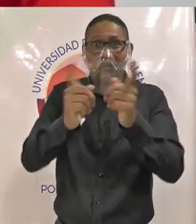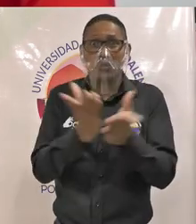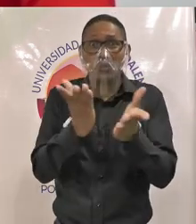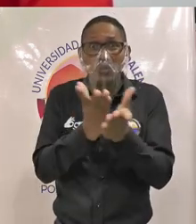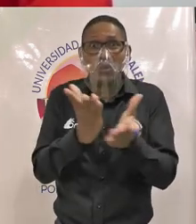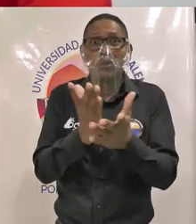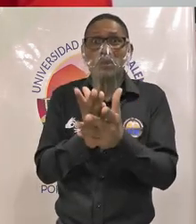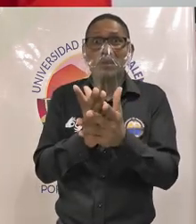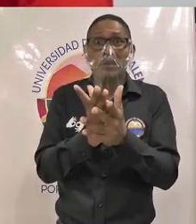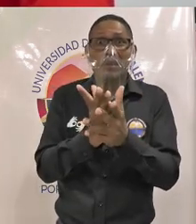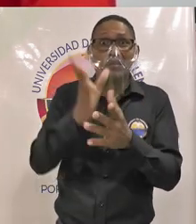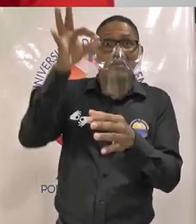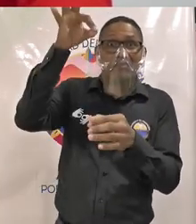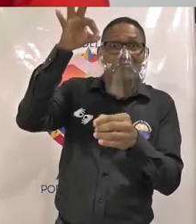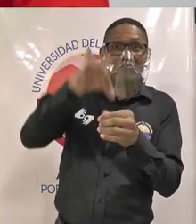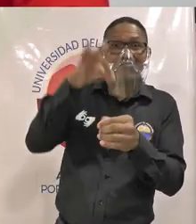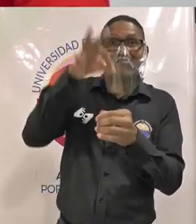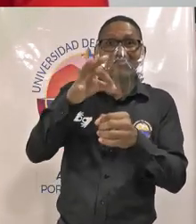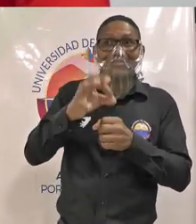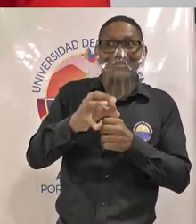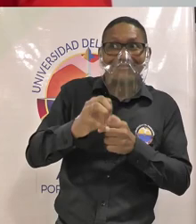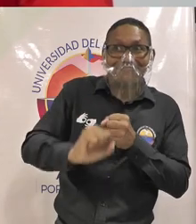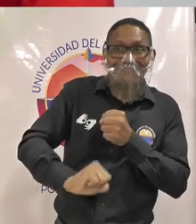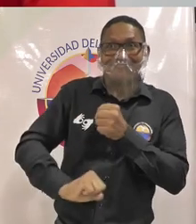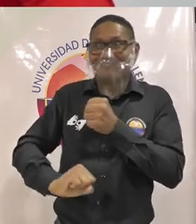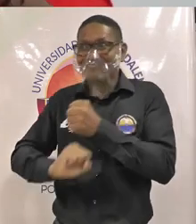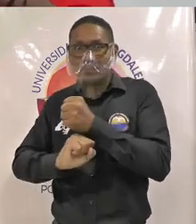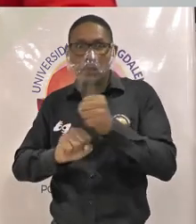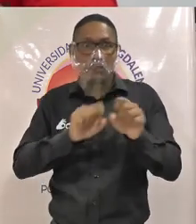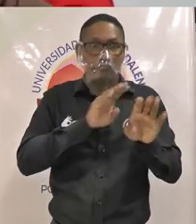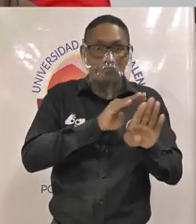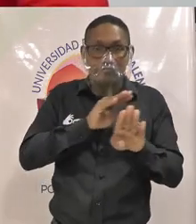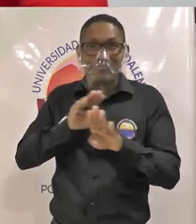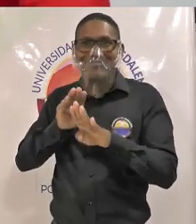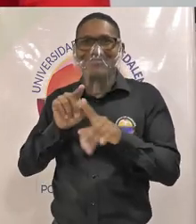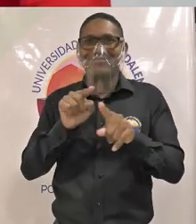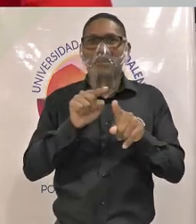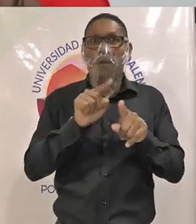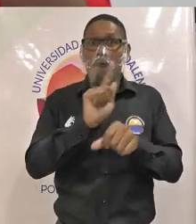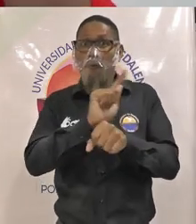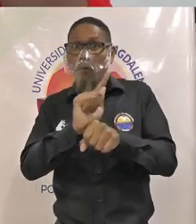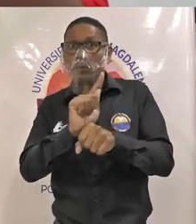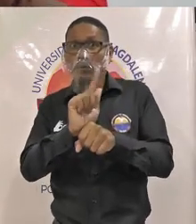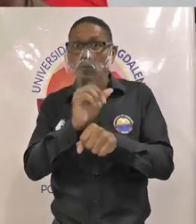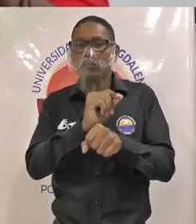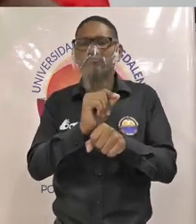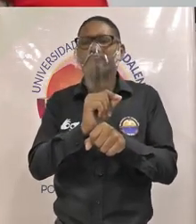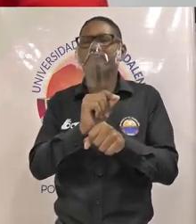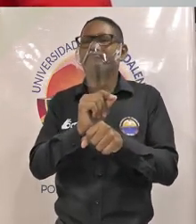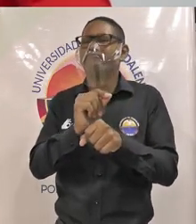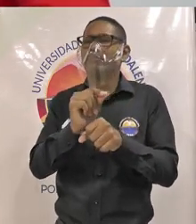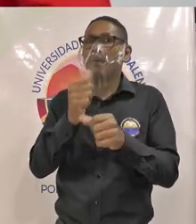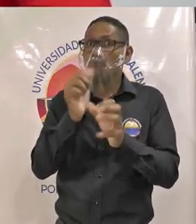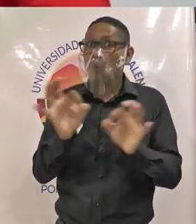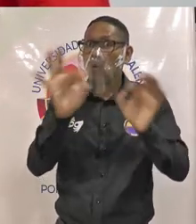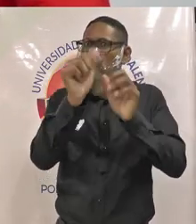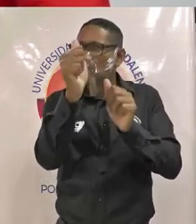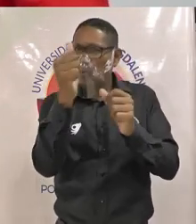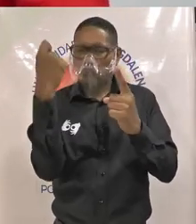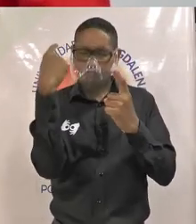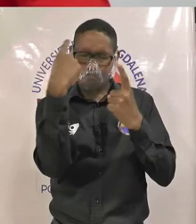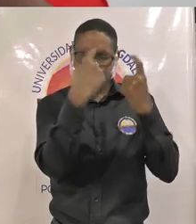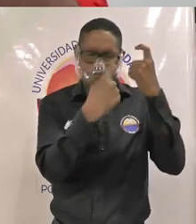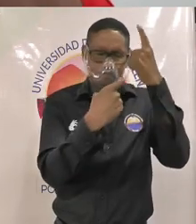que emitieron su voto ante nuestros diferentes representantes de programa y facultad los invitamos a que analicen las propuestas